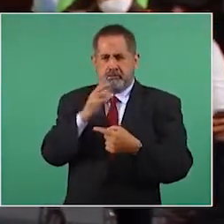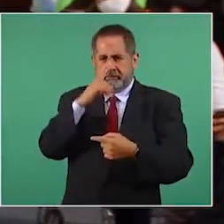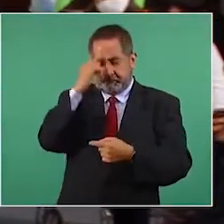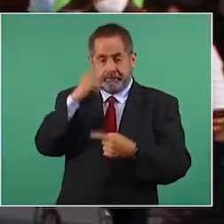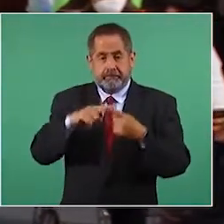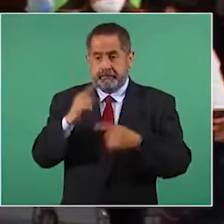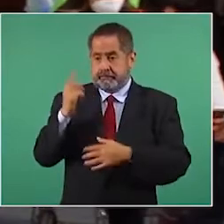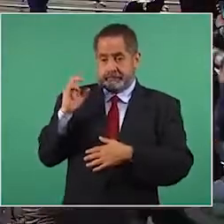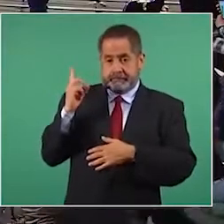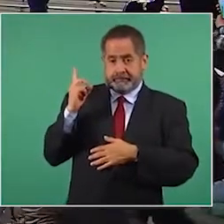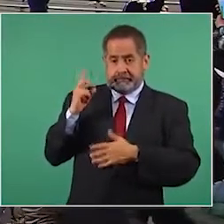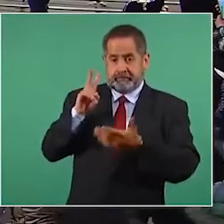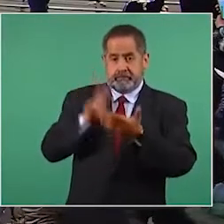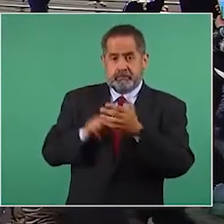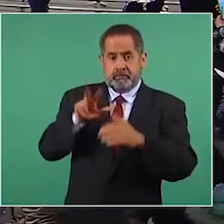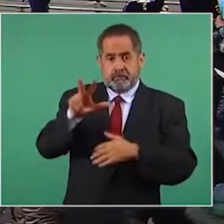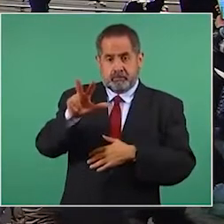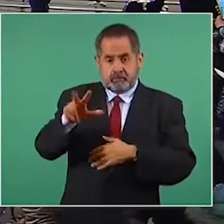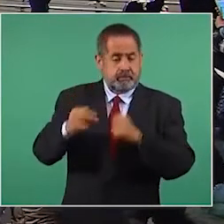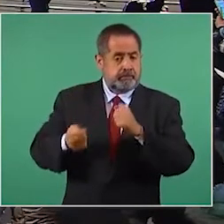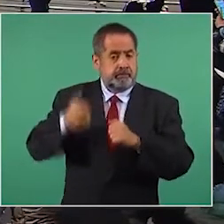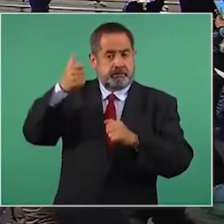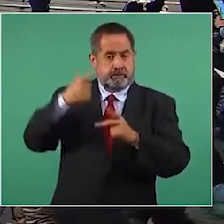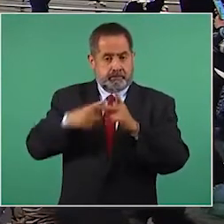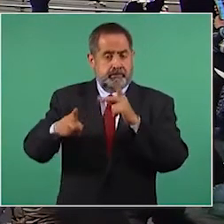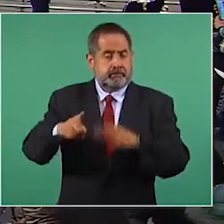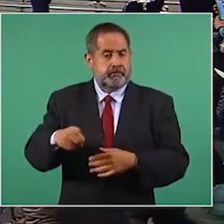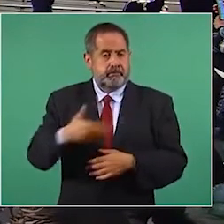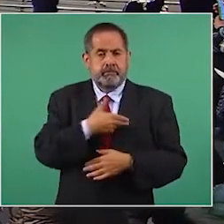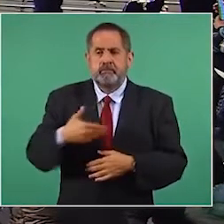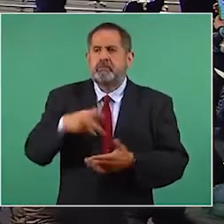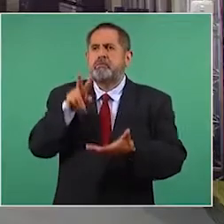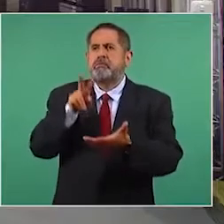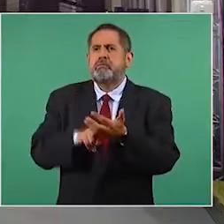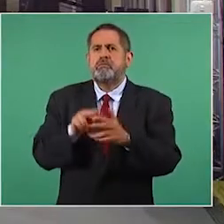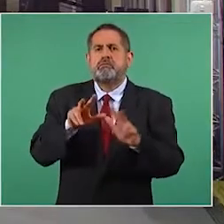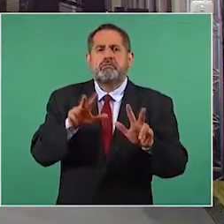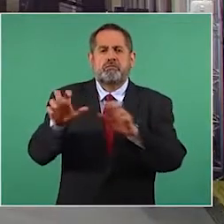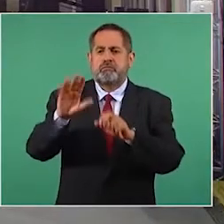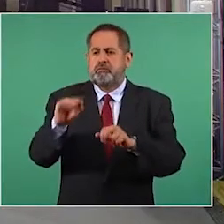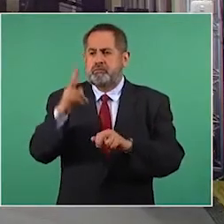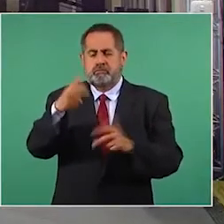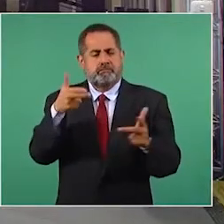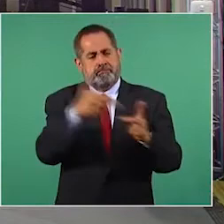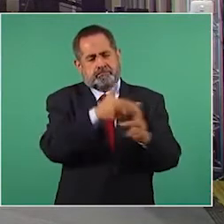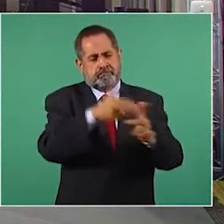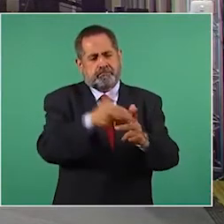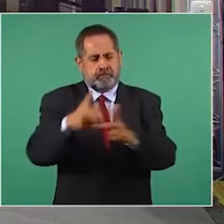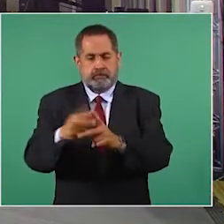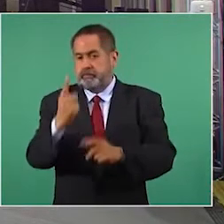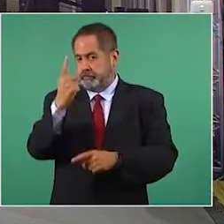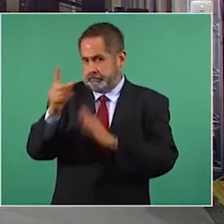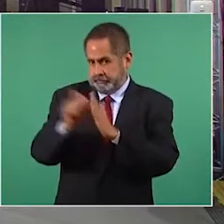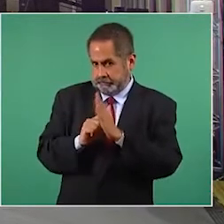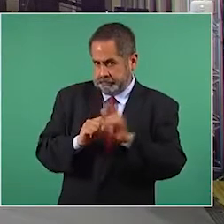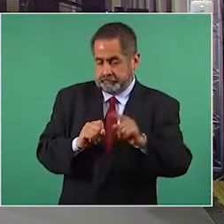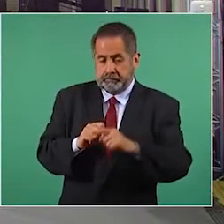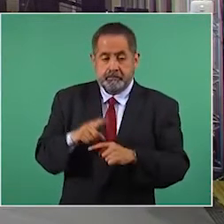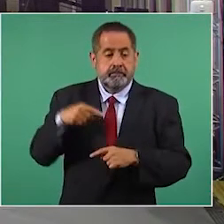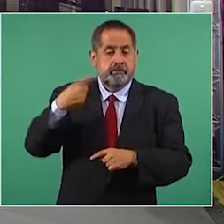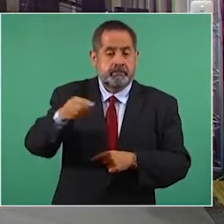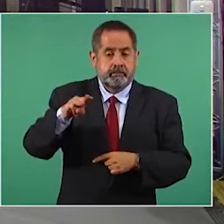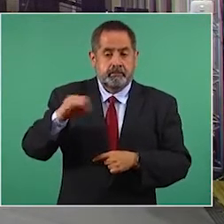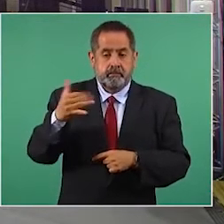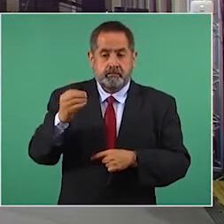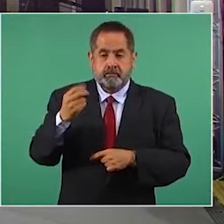En diciembre del 2018, su primer mes, como presidente, tuvo 2 mil 892 homicidios dolosos, el primer mes. Y en mayo